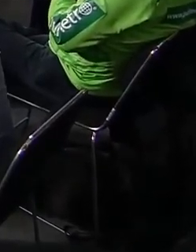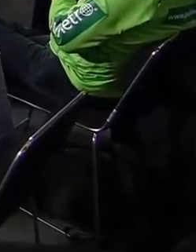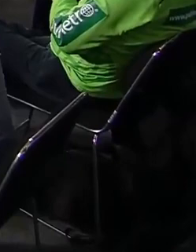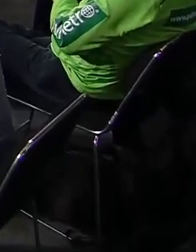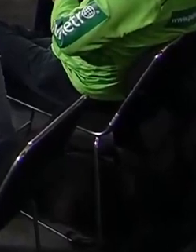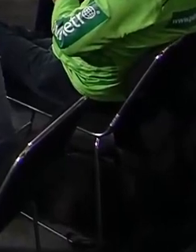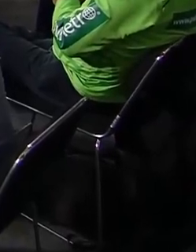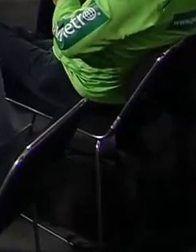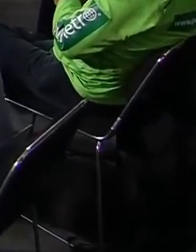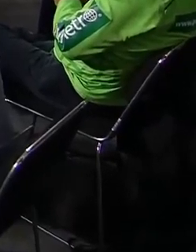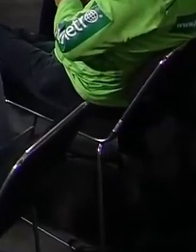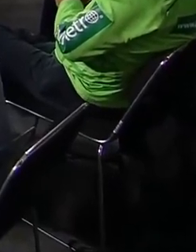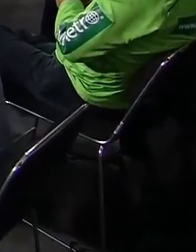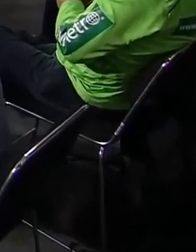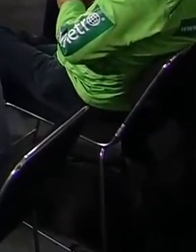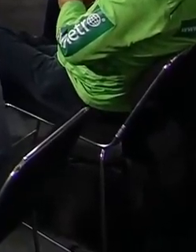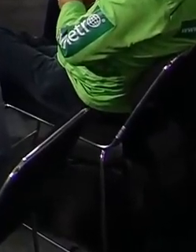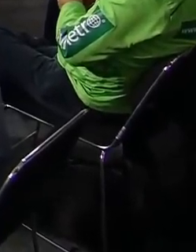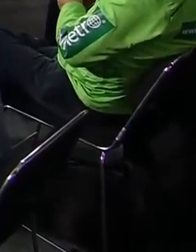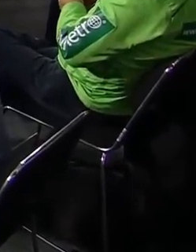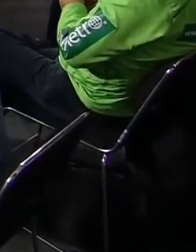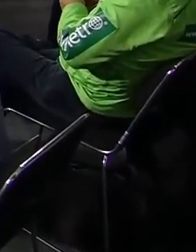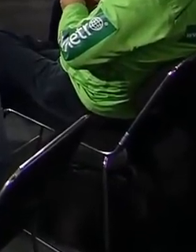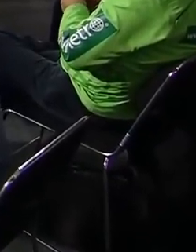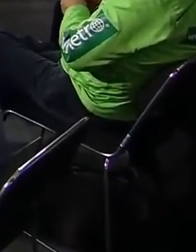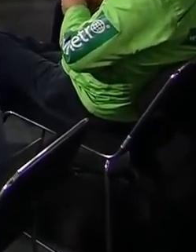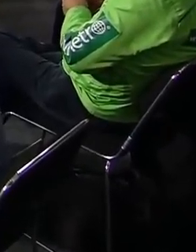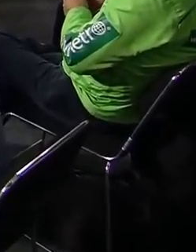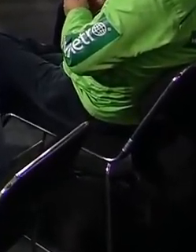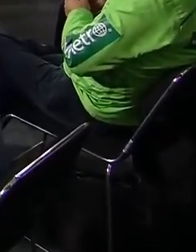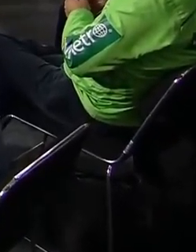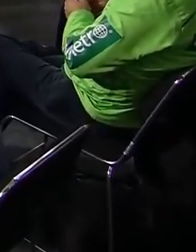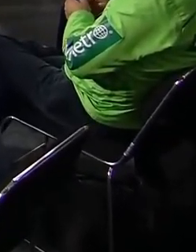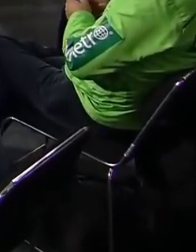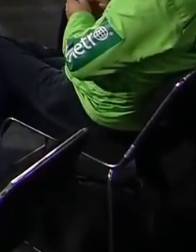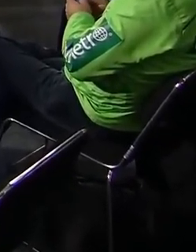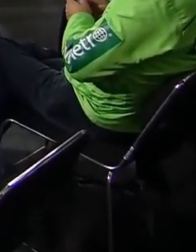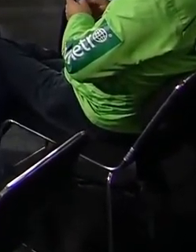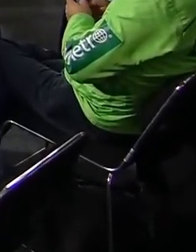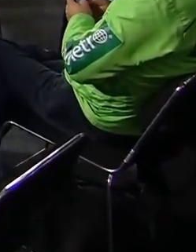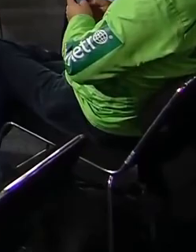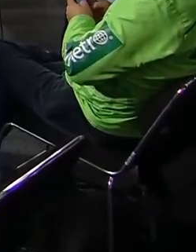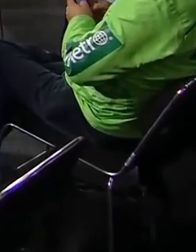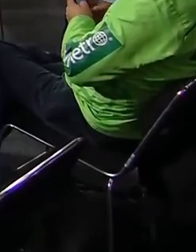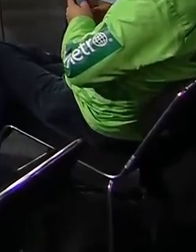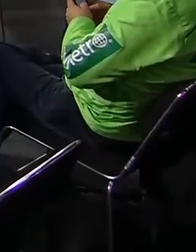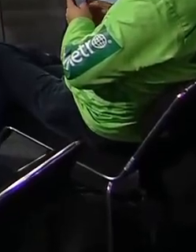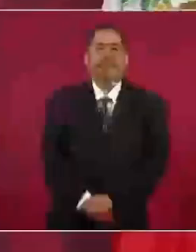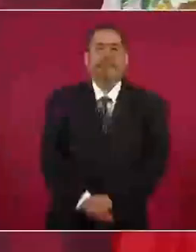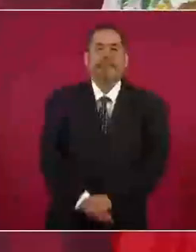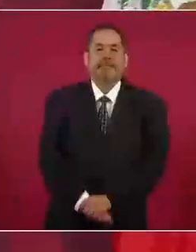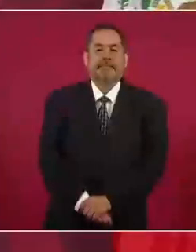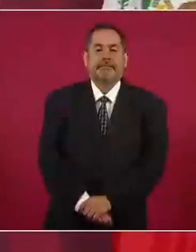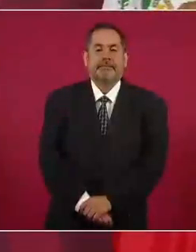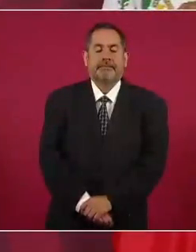que ese es otro asunto también destacado del documental al que hicimos referencia,